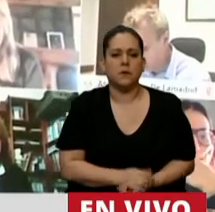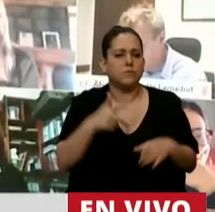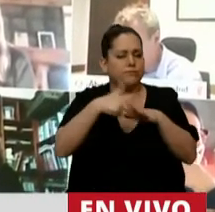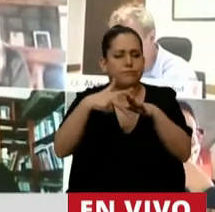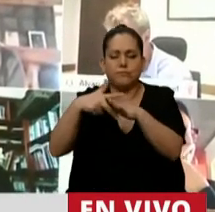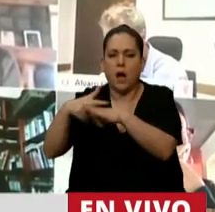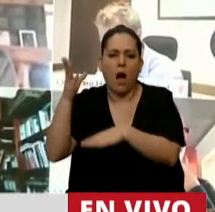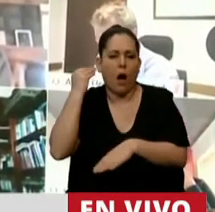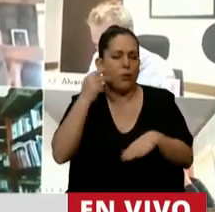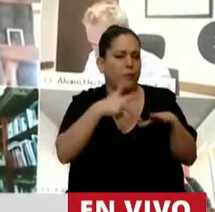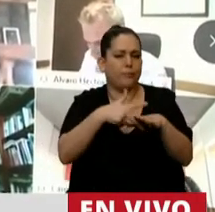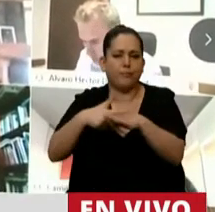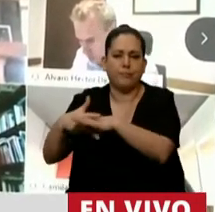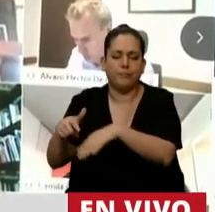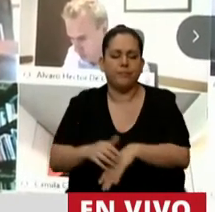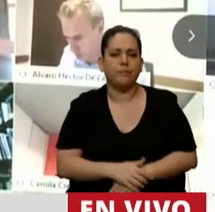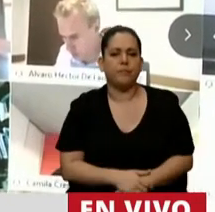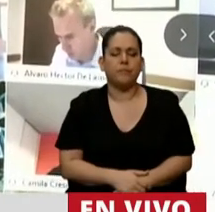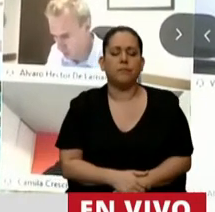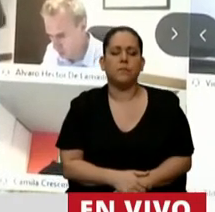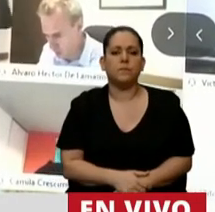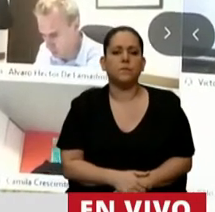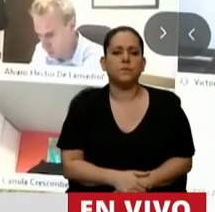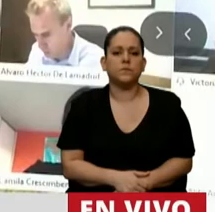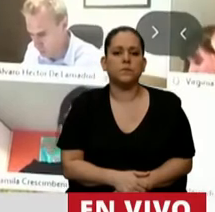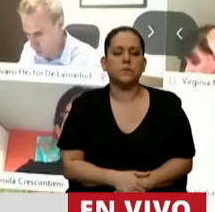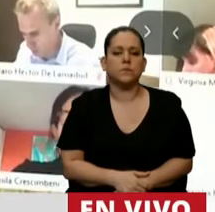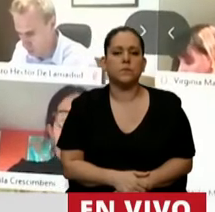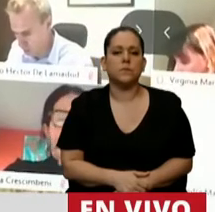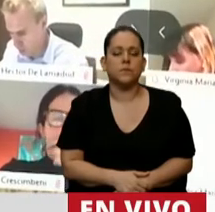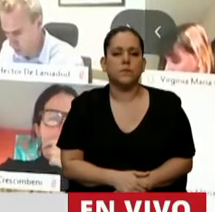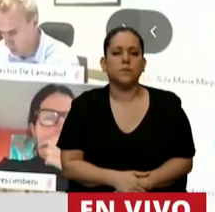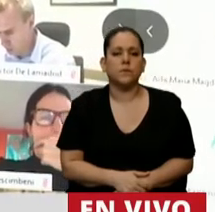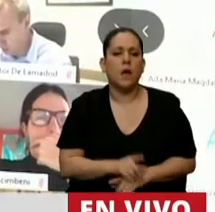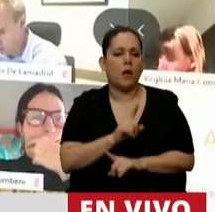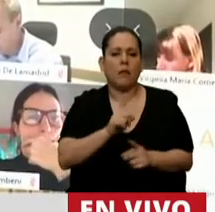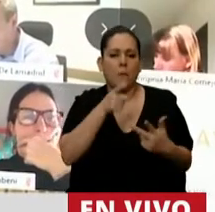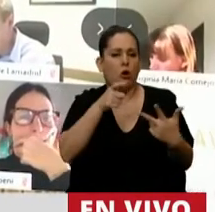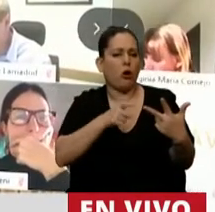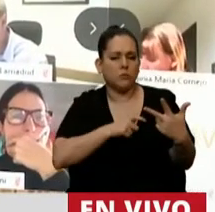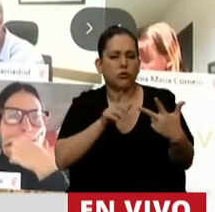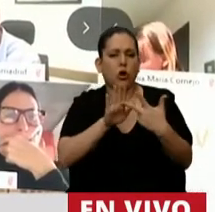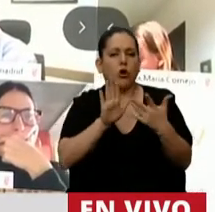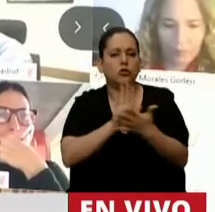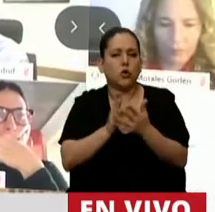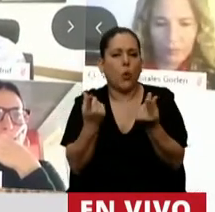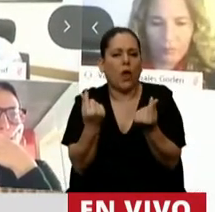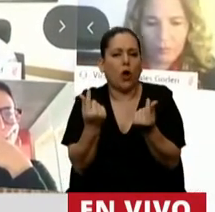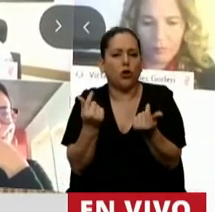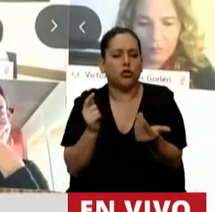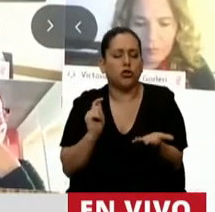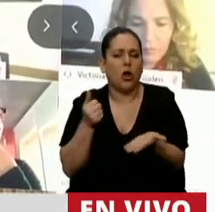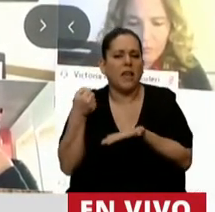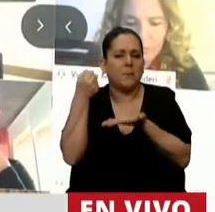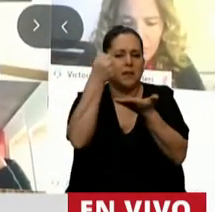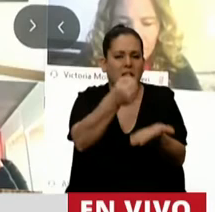incorporada durante el gobierno de Cambiemos. Tampoco contestó cuál es el costo de las indemnizaciones y de